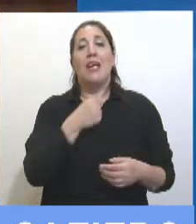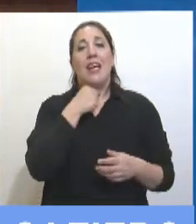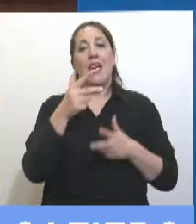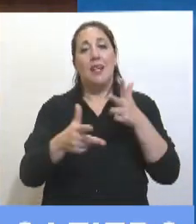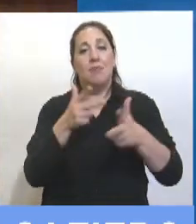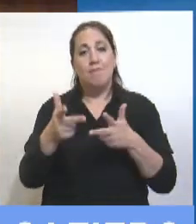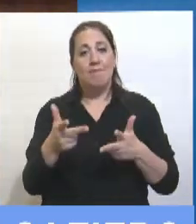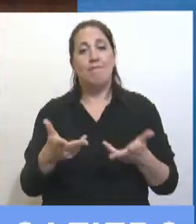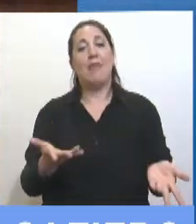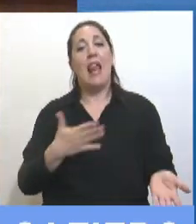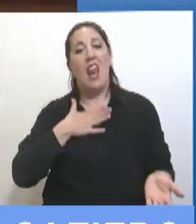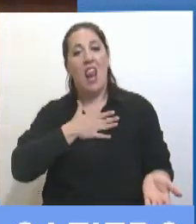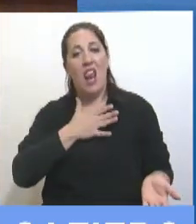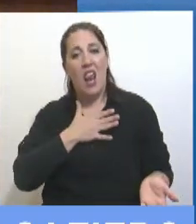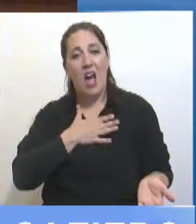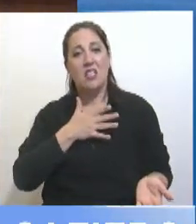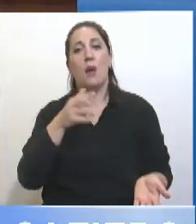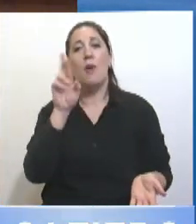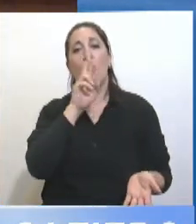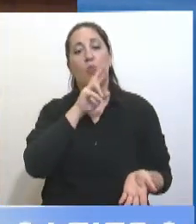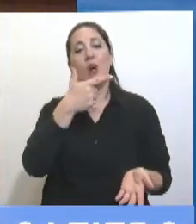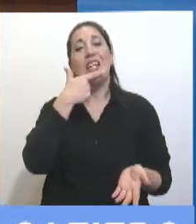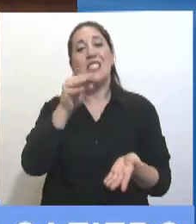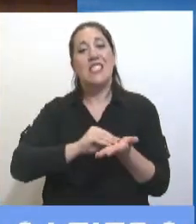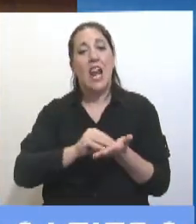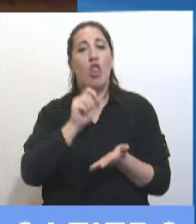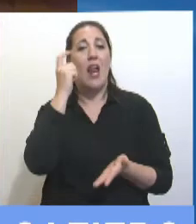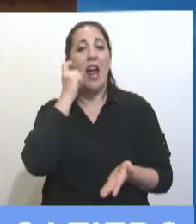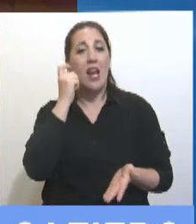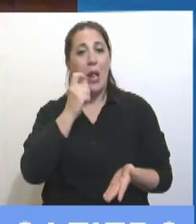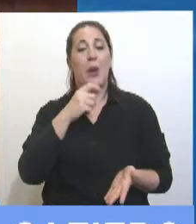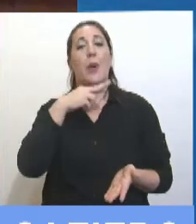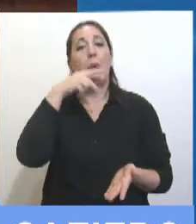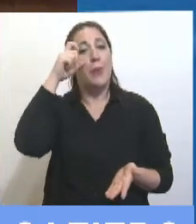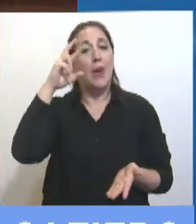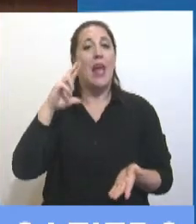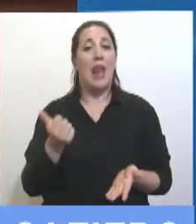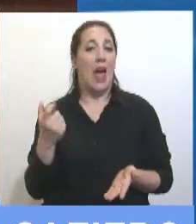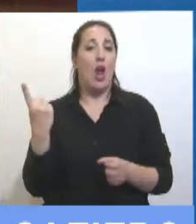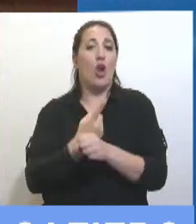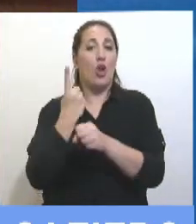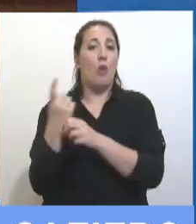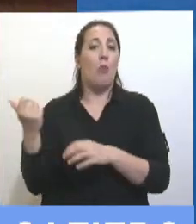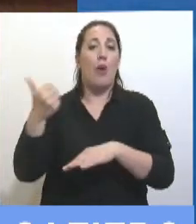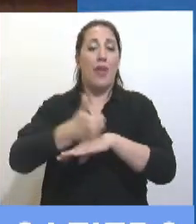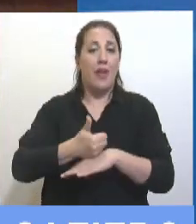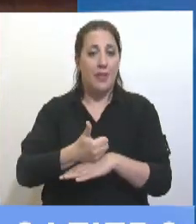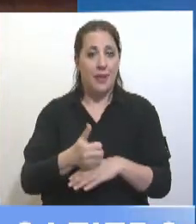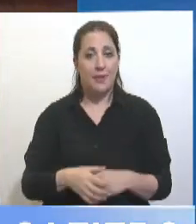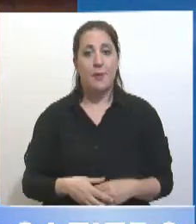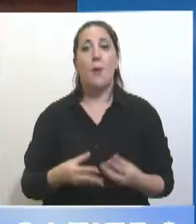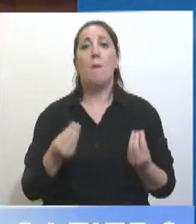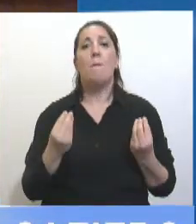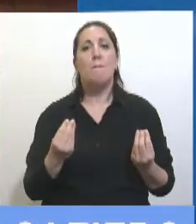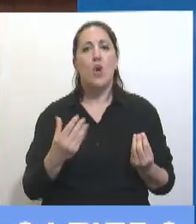Lamentar que la senadora María Clara Vega de la Rioja no puede estar presente ante haberse sentido